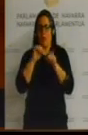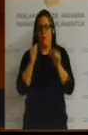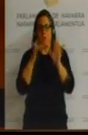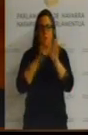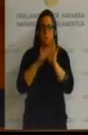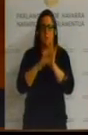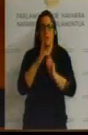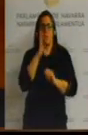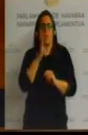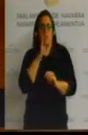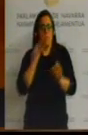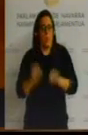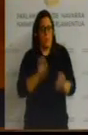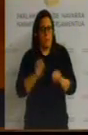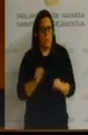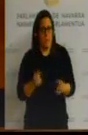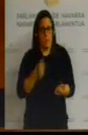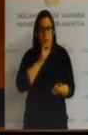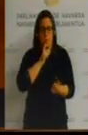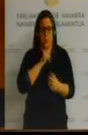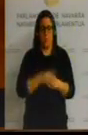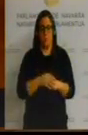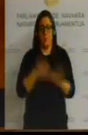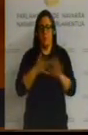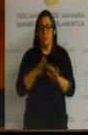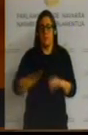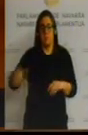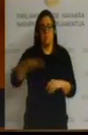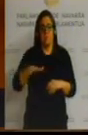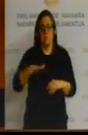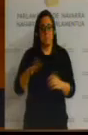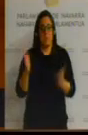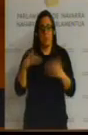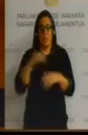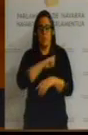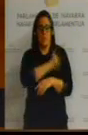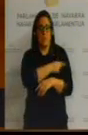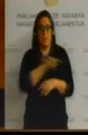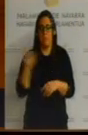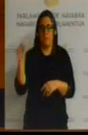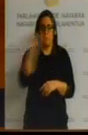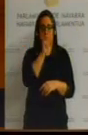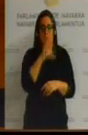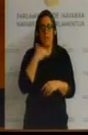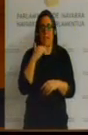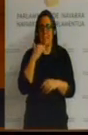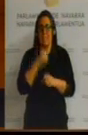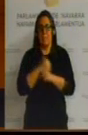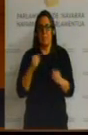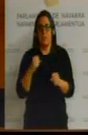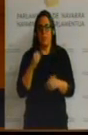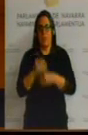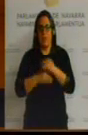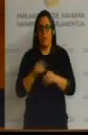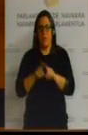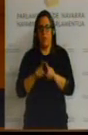por un lado, se plantea la actual falta de espacios polideportivos que hace casi imposible cuadrar fechas para que todos